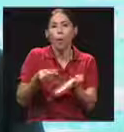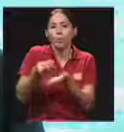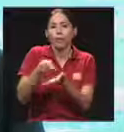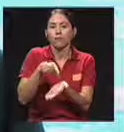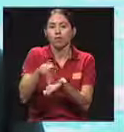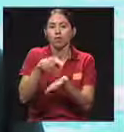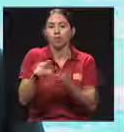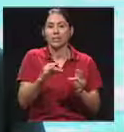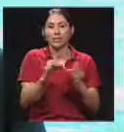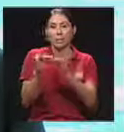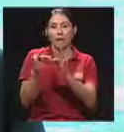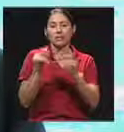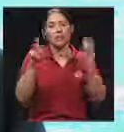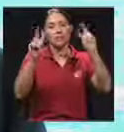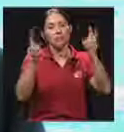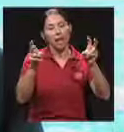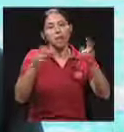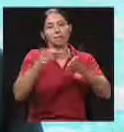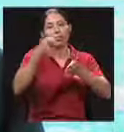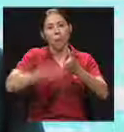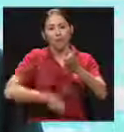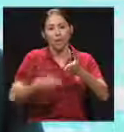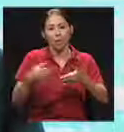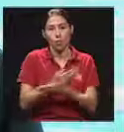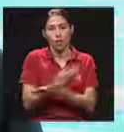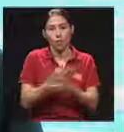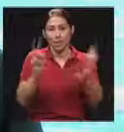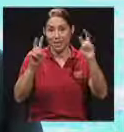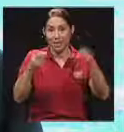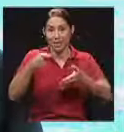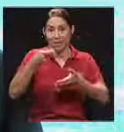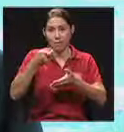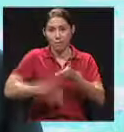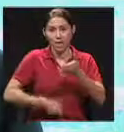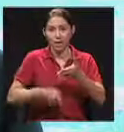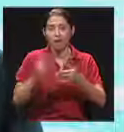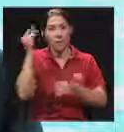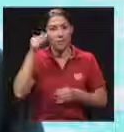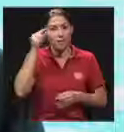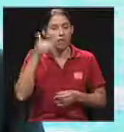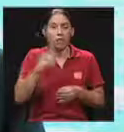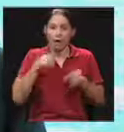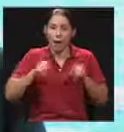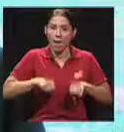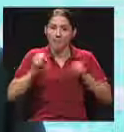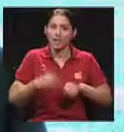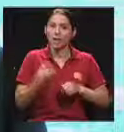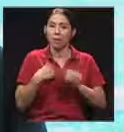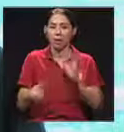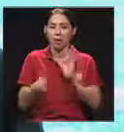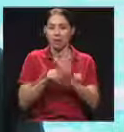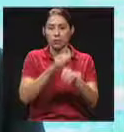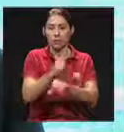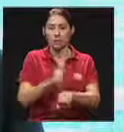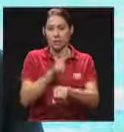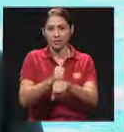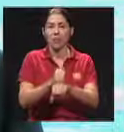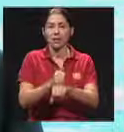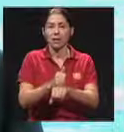eso es materia tributaria nueva y en materia tributaria el Estado tiene la capacidad y el derecho a establecer